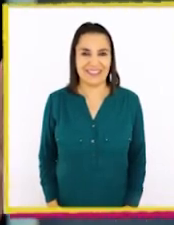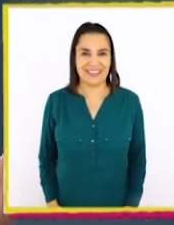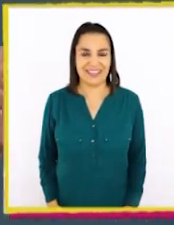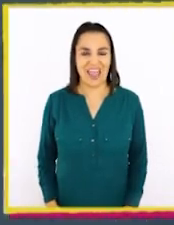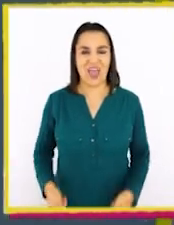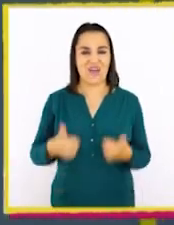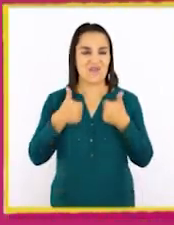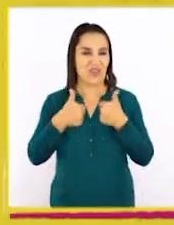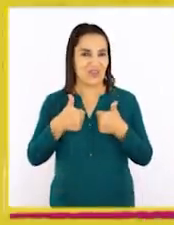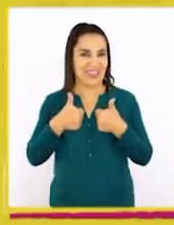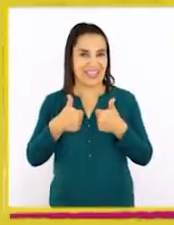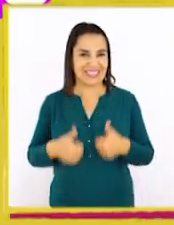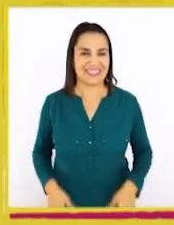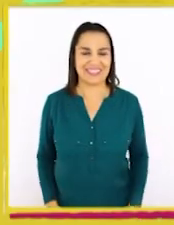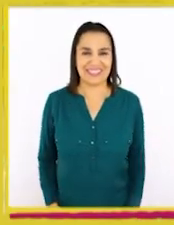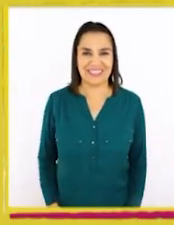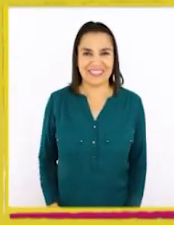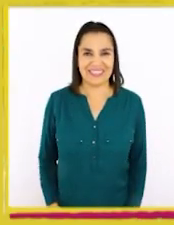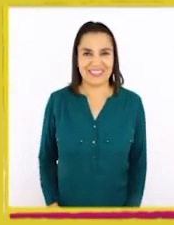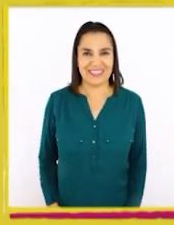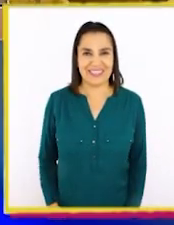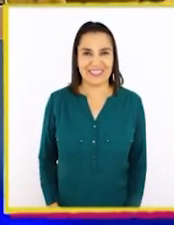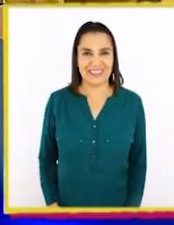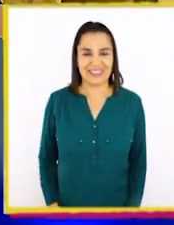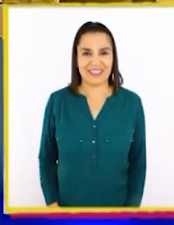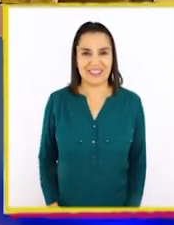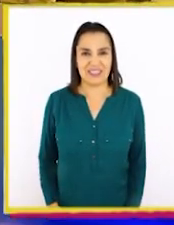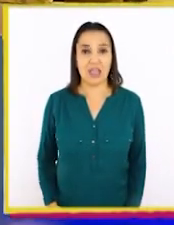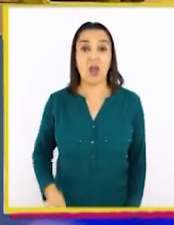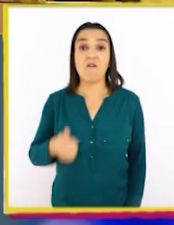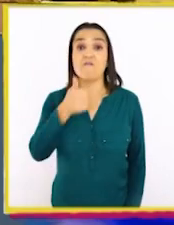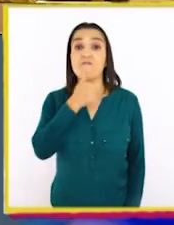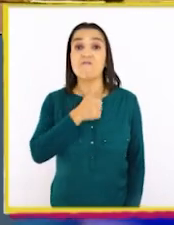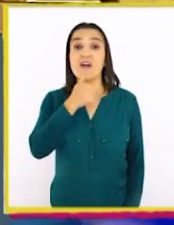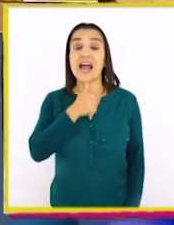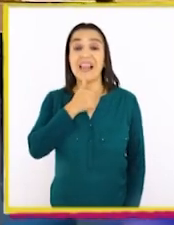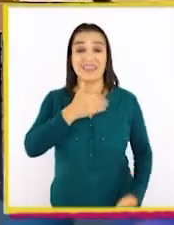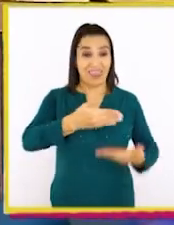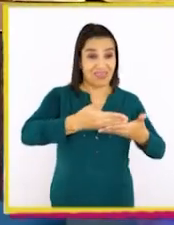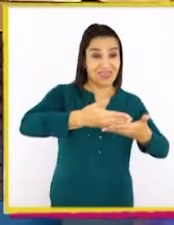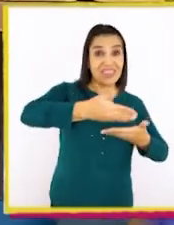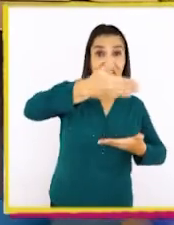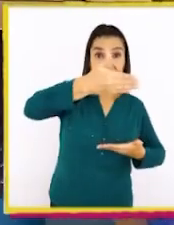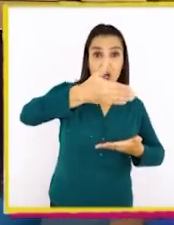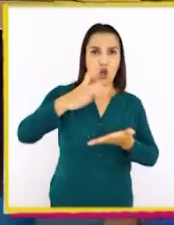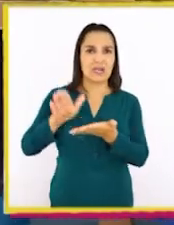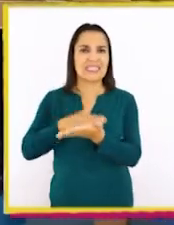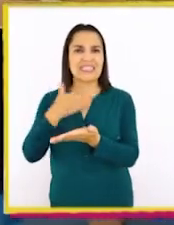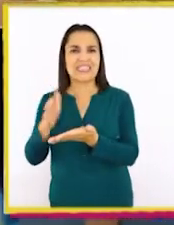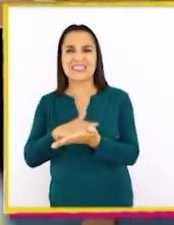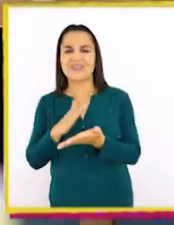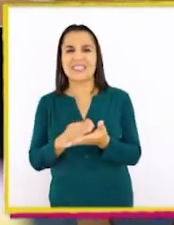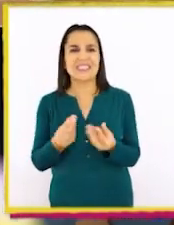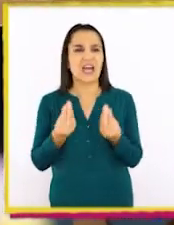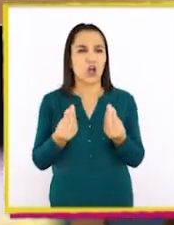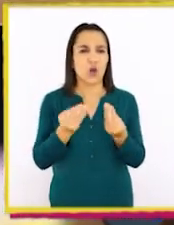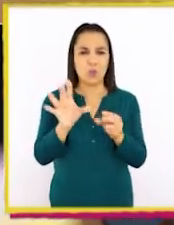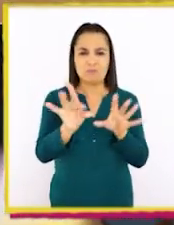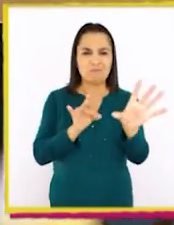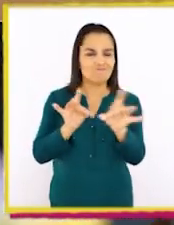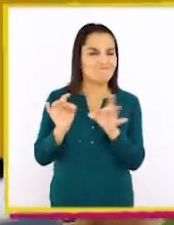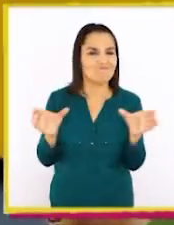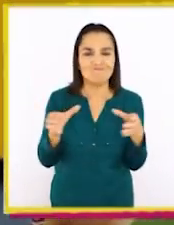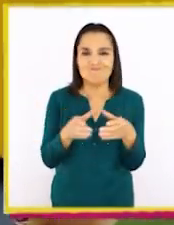¡Muy bien! ¡Nos faltan los diarios y revistas! ¿Cómo los podemos clasificar?